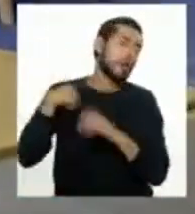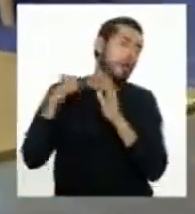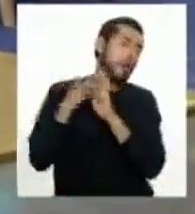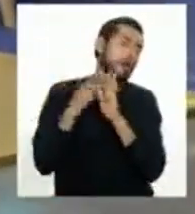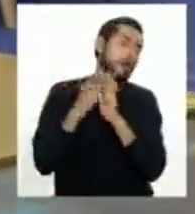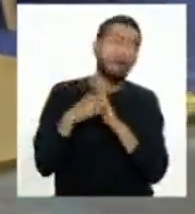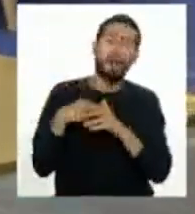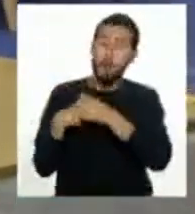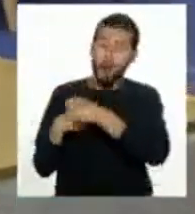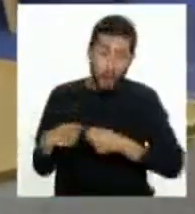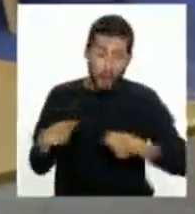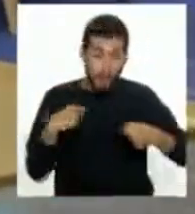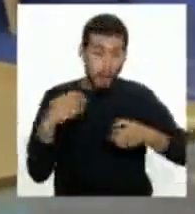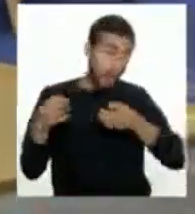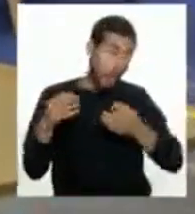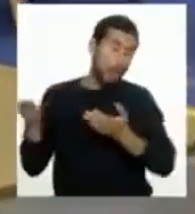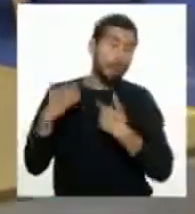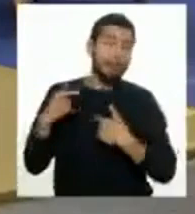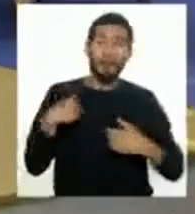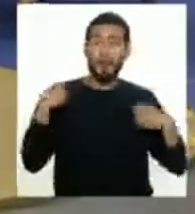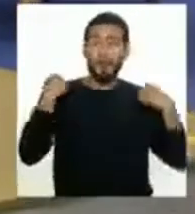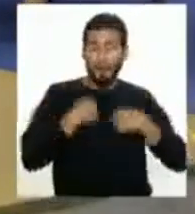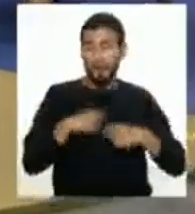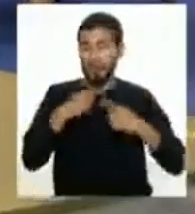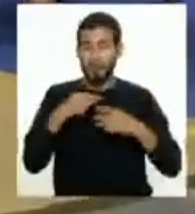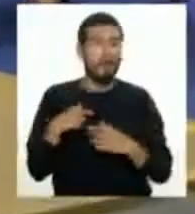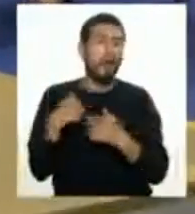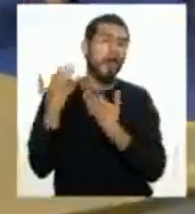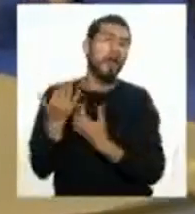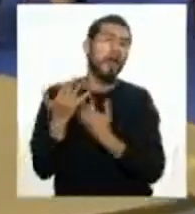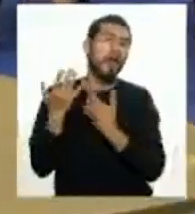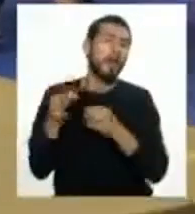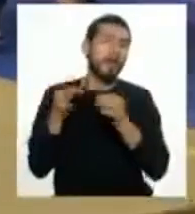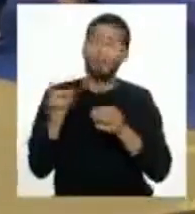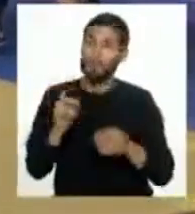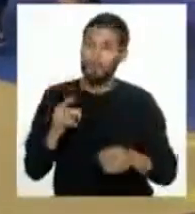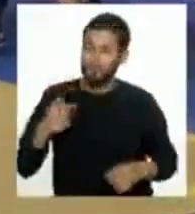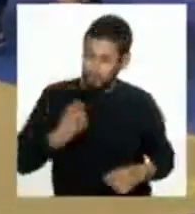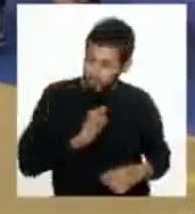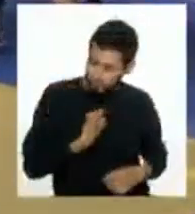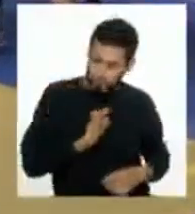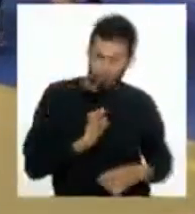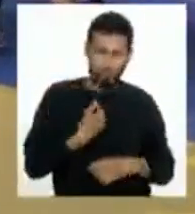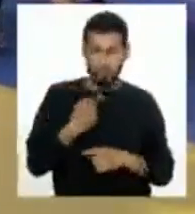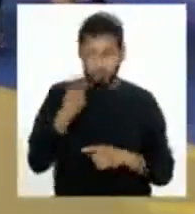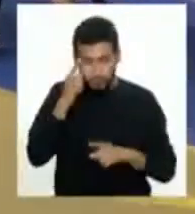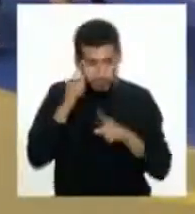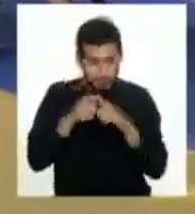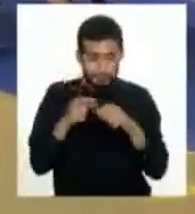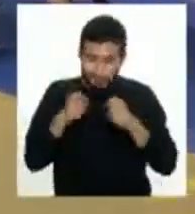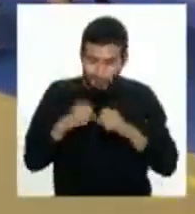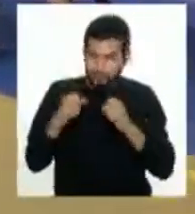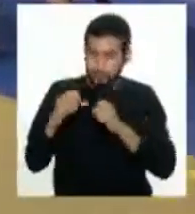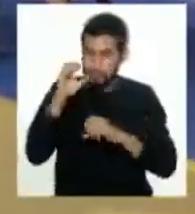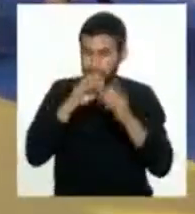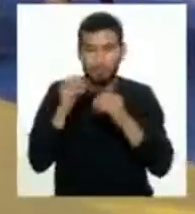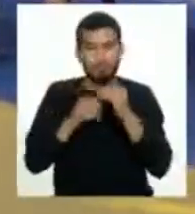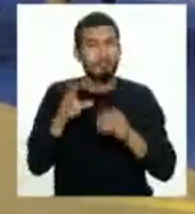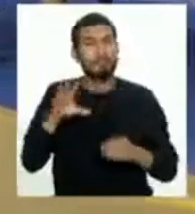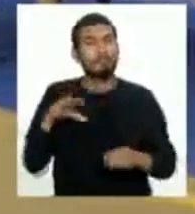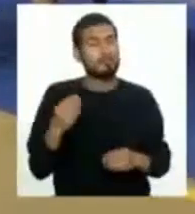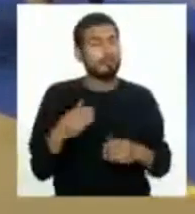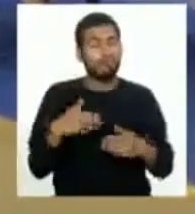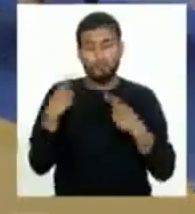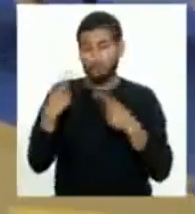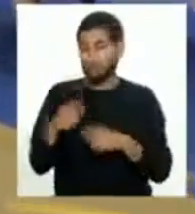puerta y nos digan, mira, tienes que hacer esto, toma tu mochila. No, sea, es también nosotros mismos buscar las soluciones porque puede